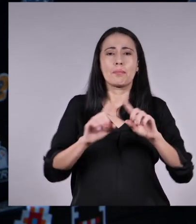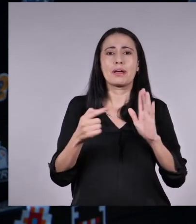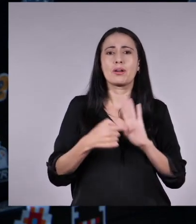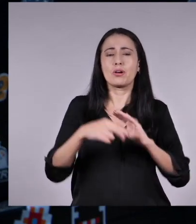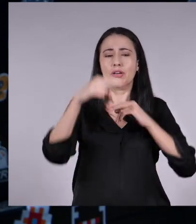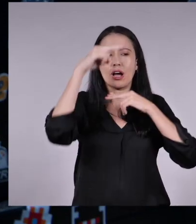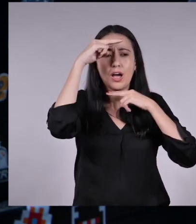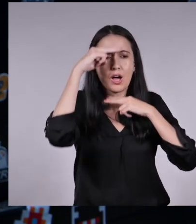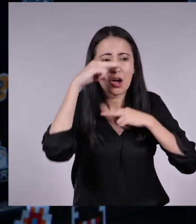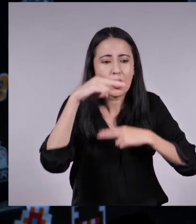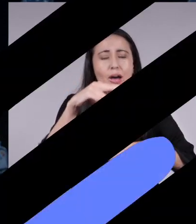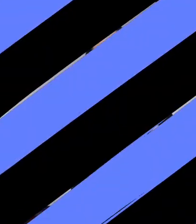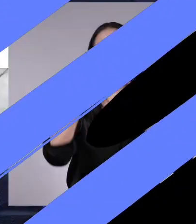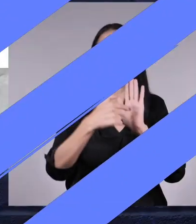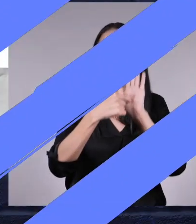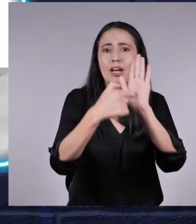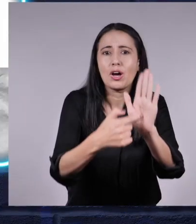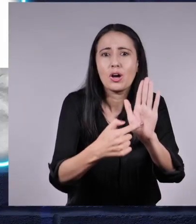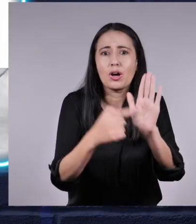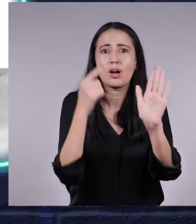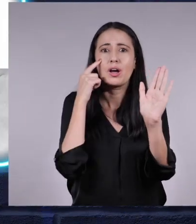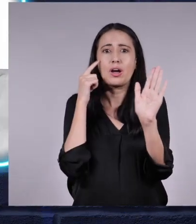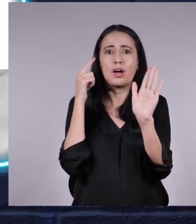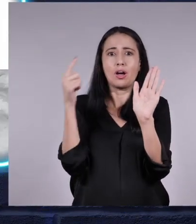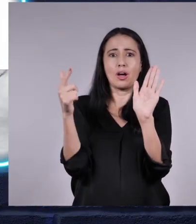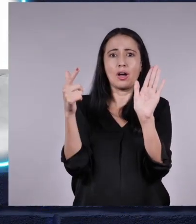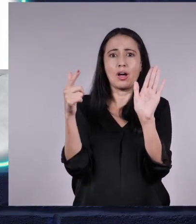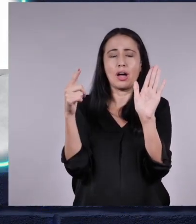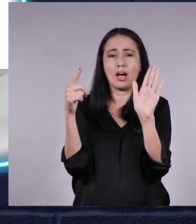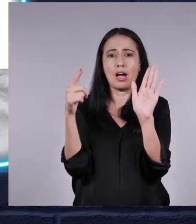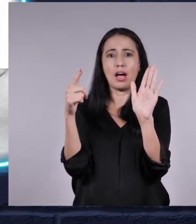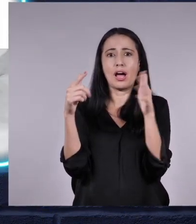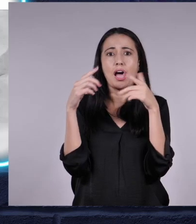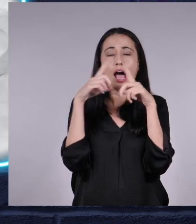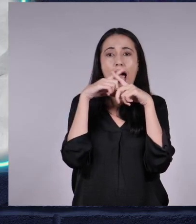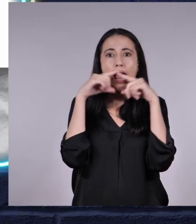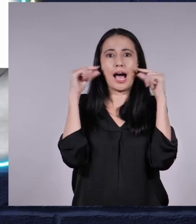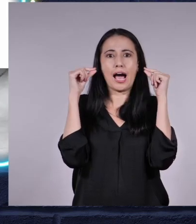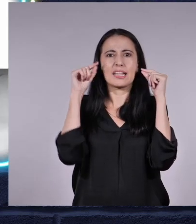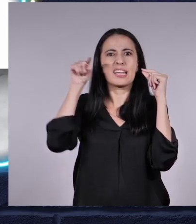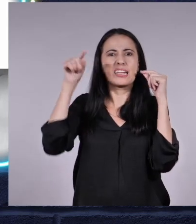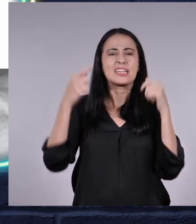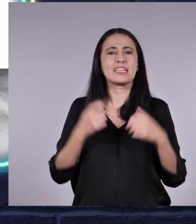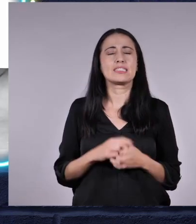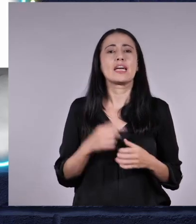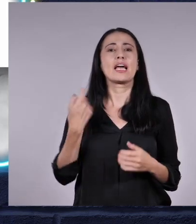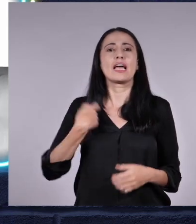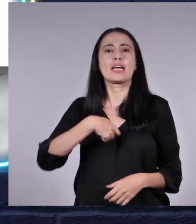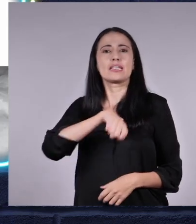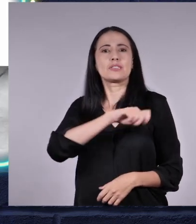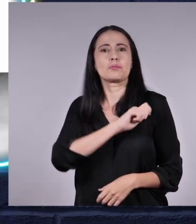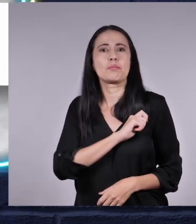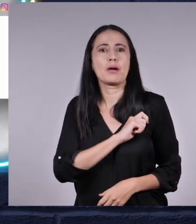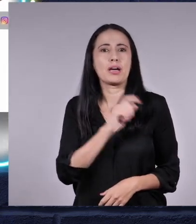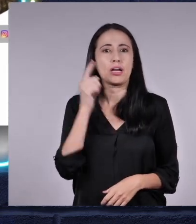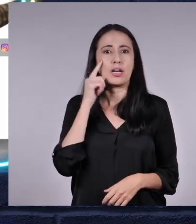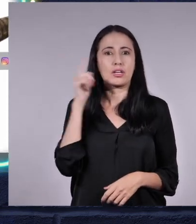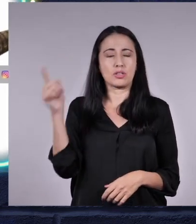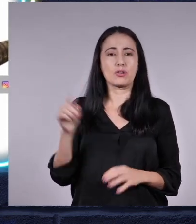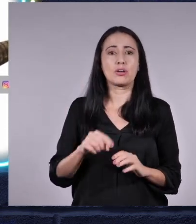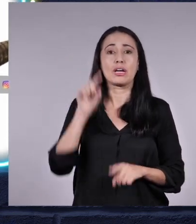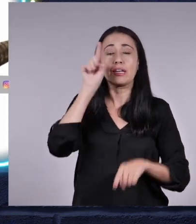honorífica para... La gata de Schrodinger, de España. El robot de Platón, de Perú.